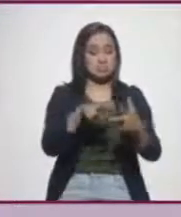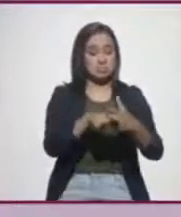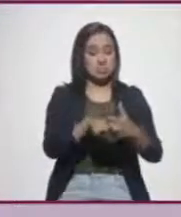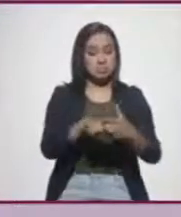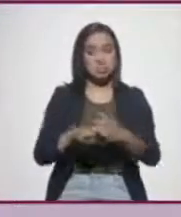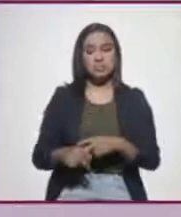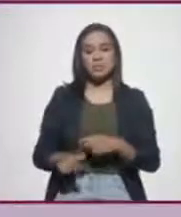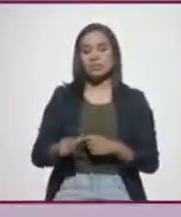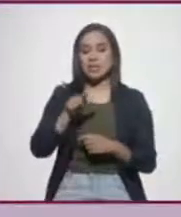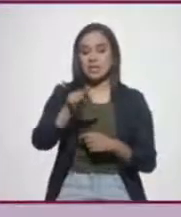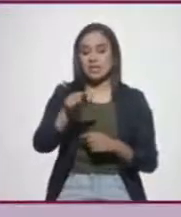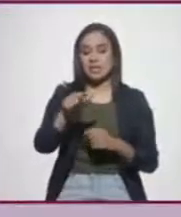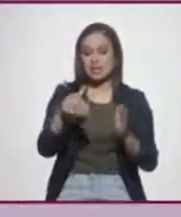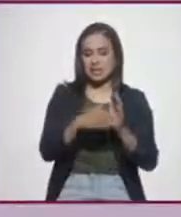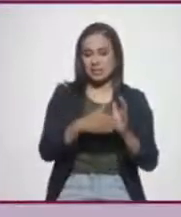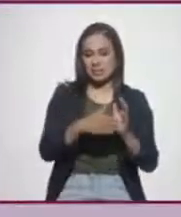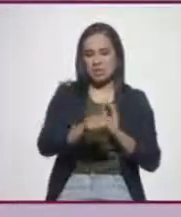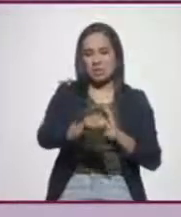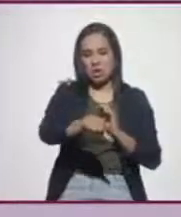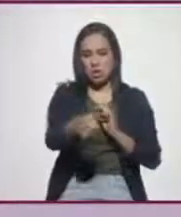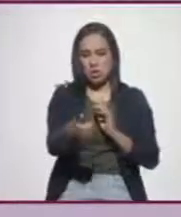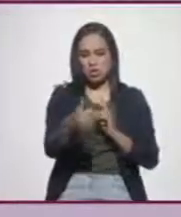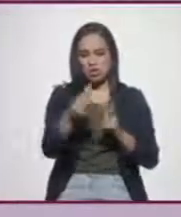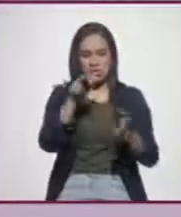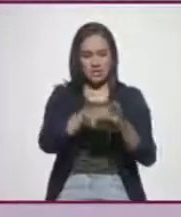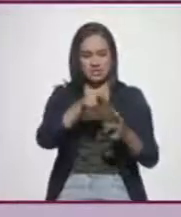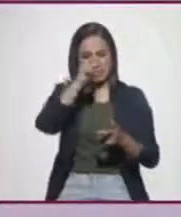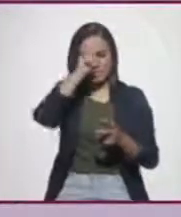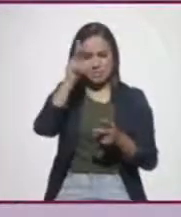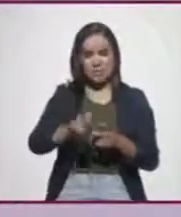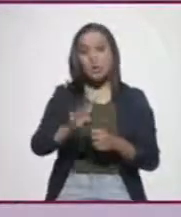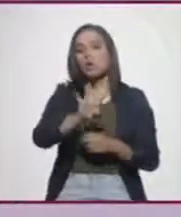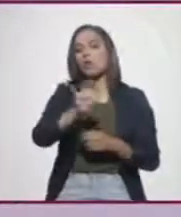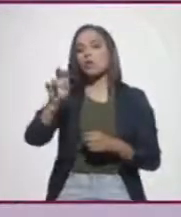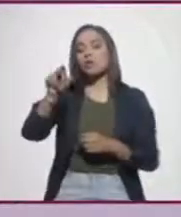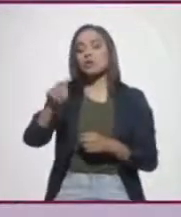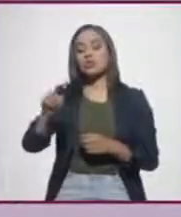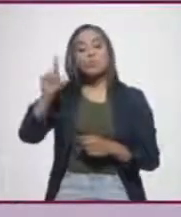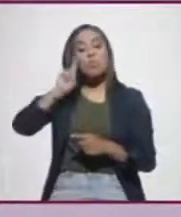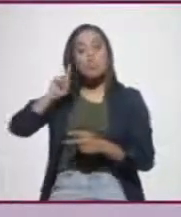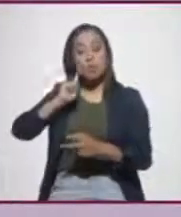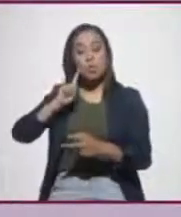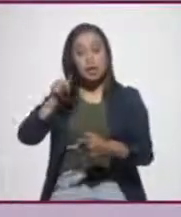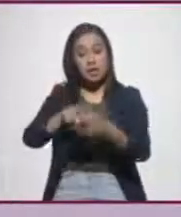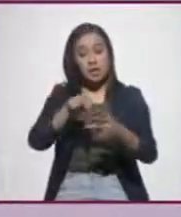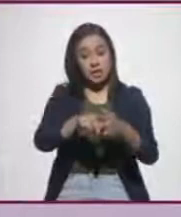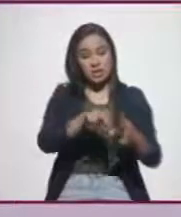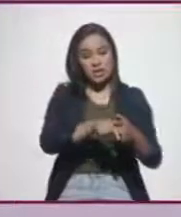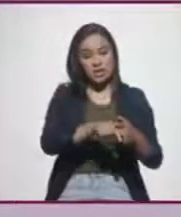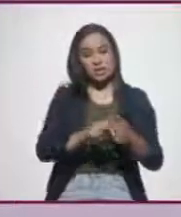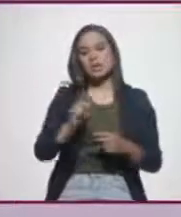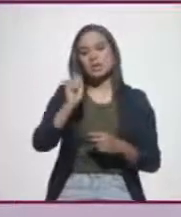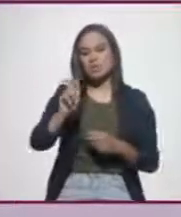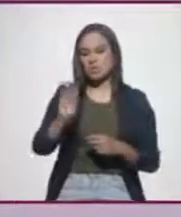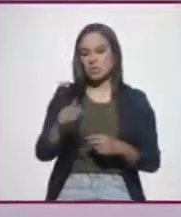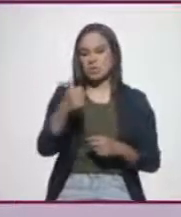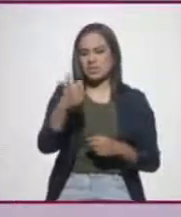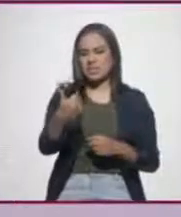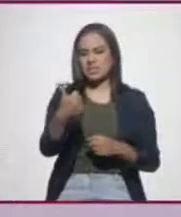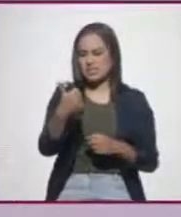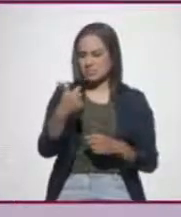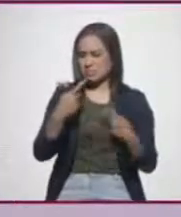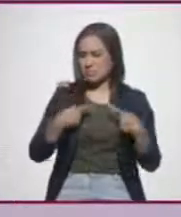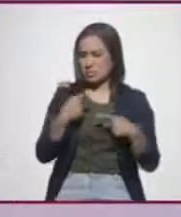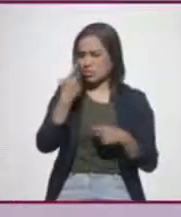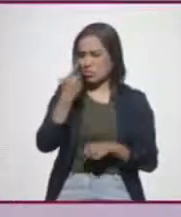diecisiete mil once homicidios dolosos, cuatrocientos ochenta y nueve feminicidios, en promedio son noventa y seis personas asesinadas